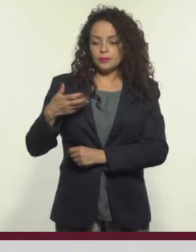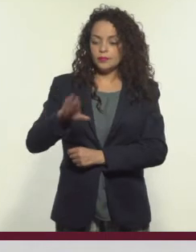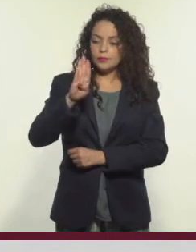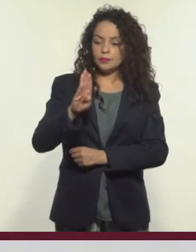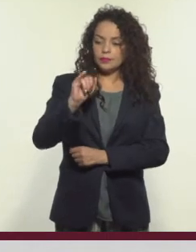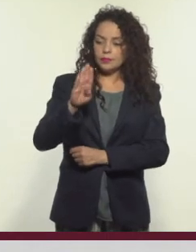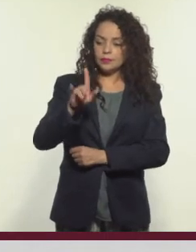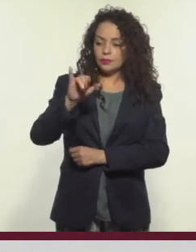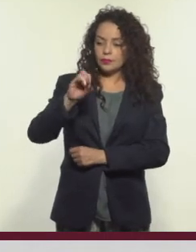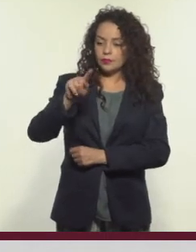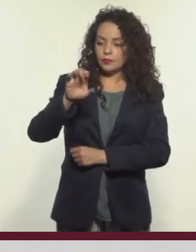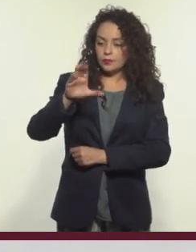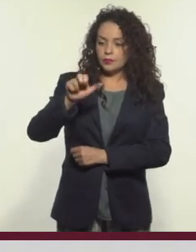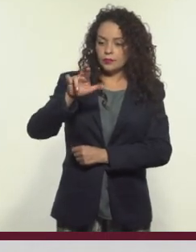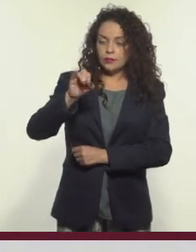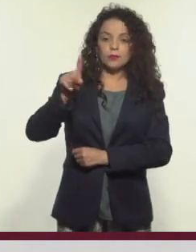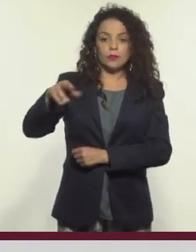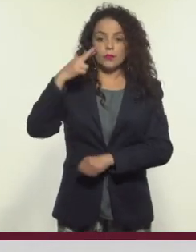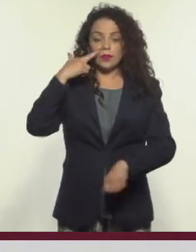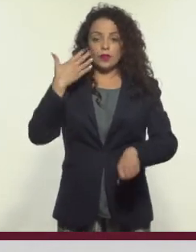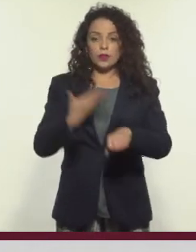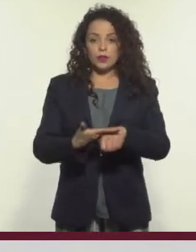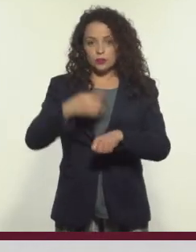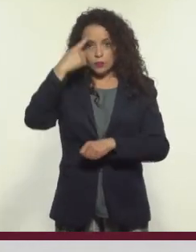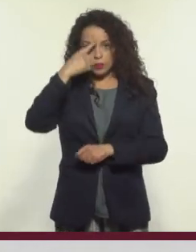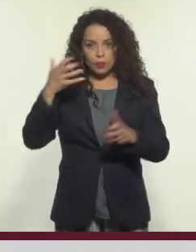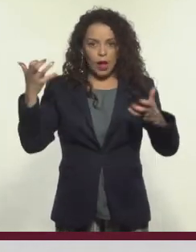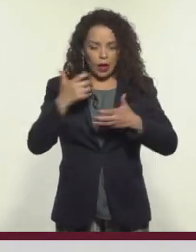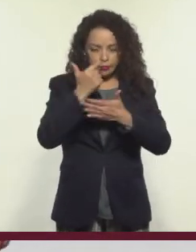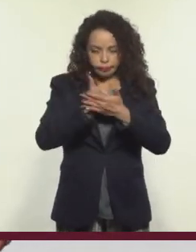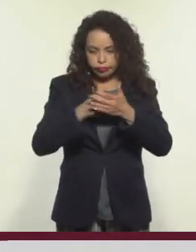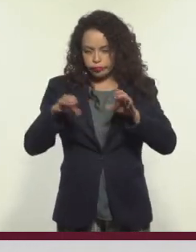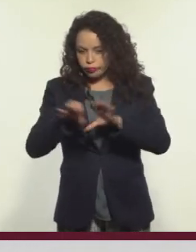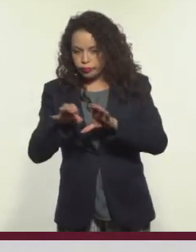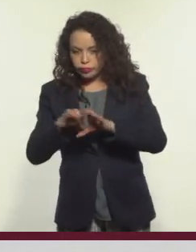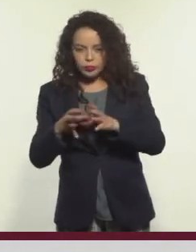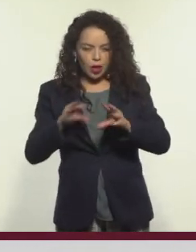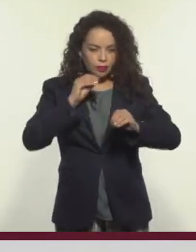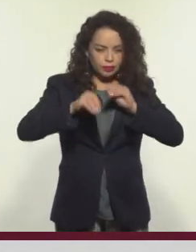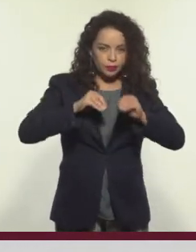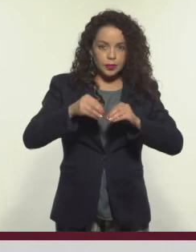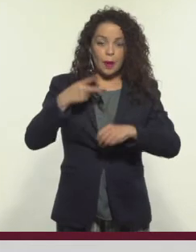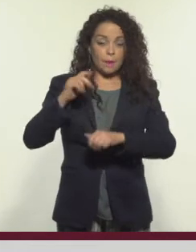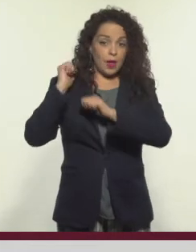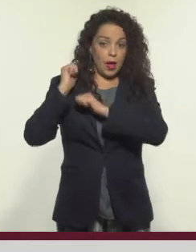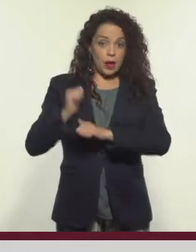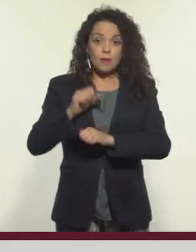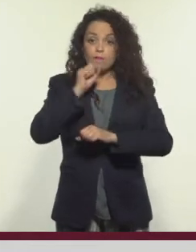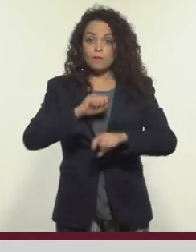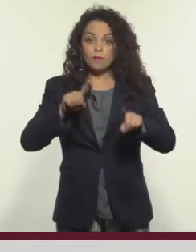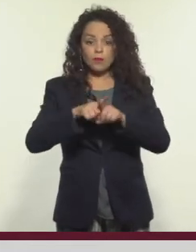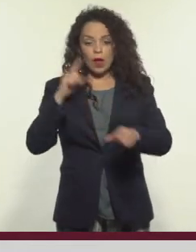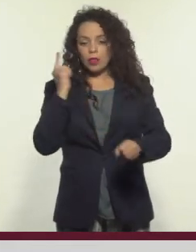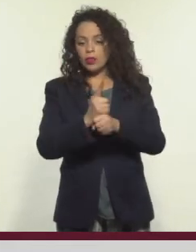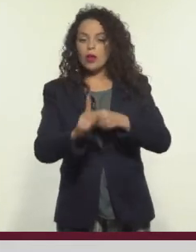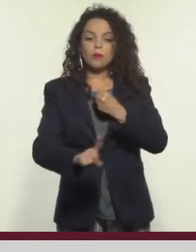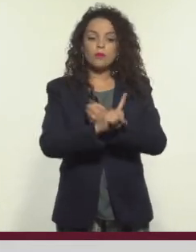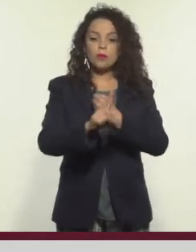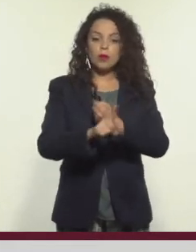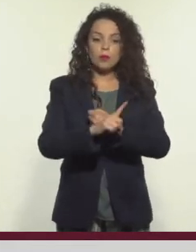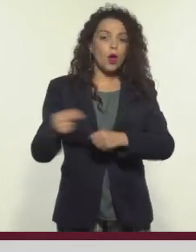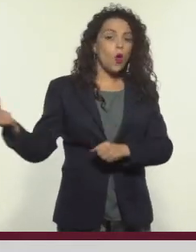bibliotecarios, que estarán a cargo de la organización y la logística del evento. Pero también son los encargados de identificar la